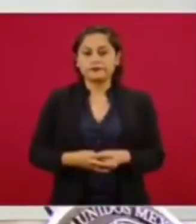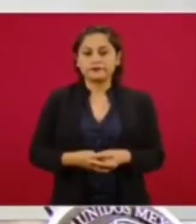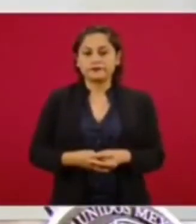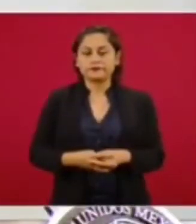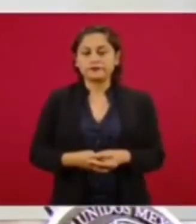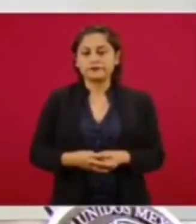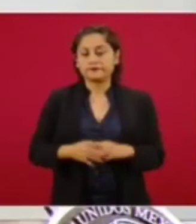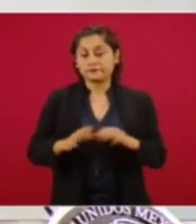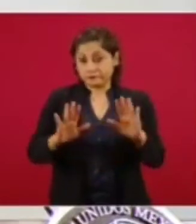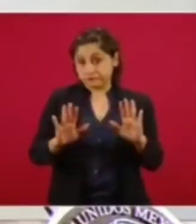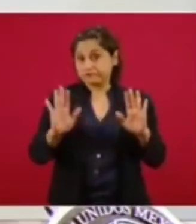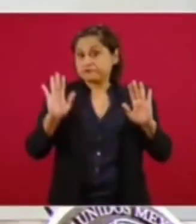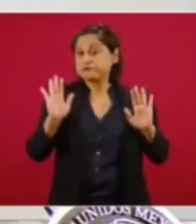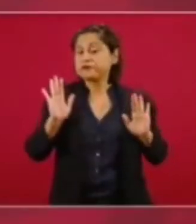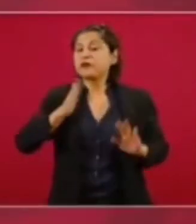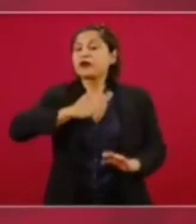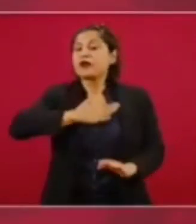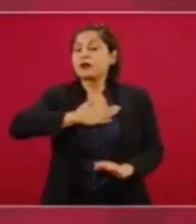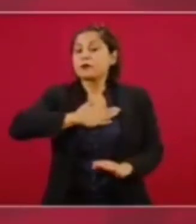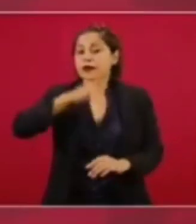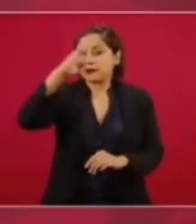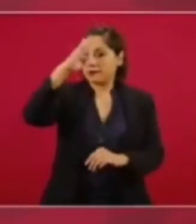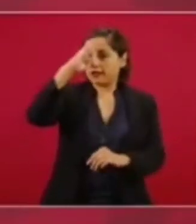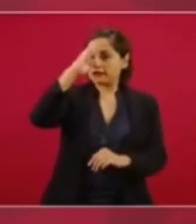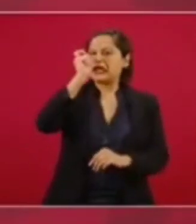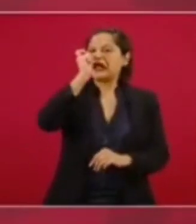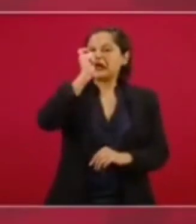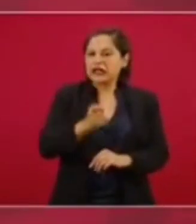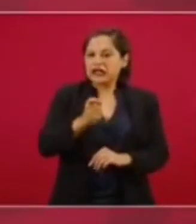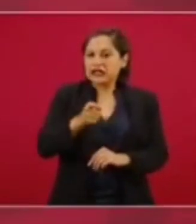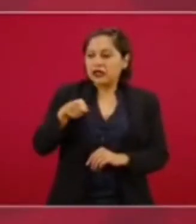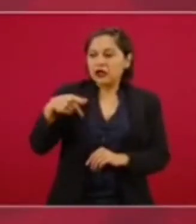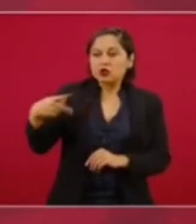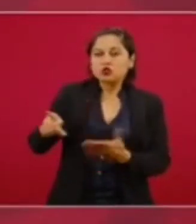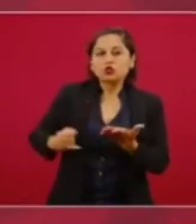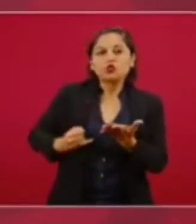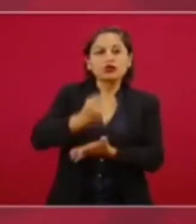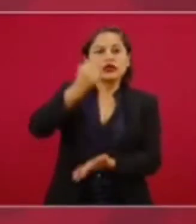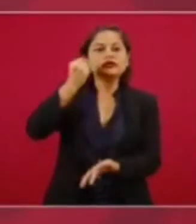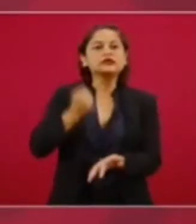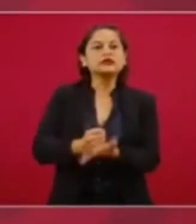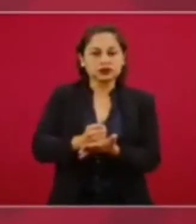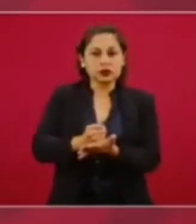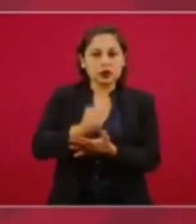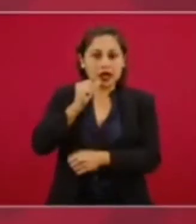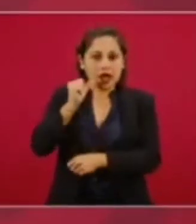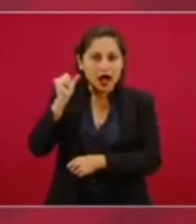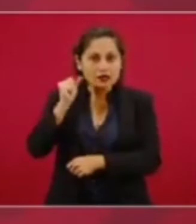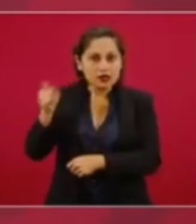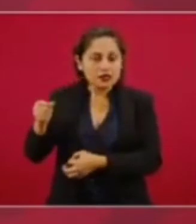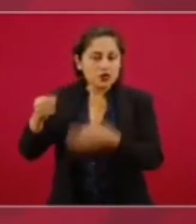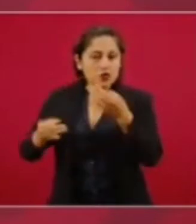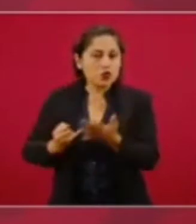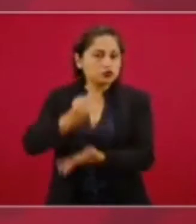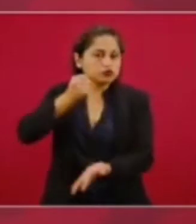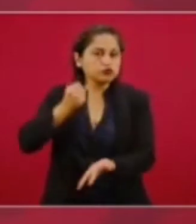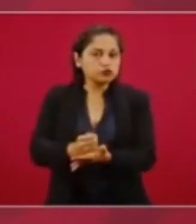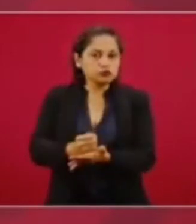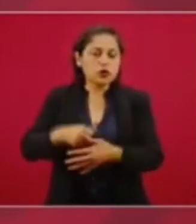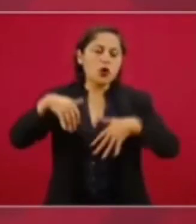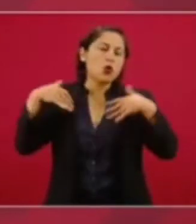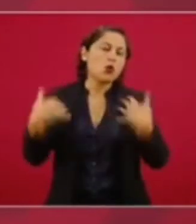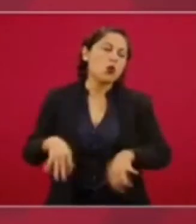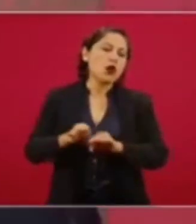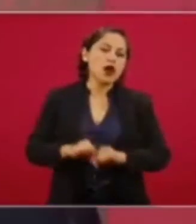Yo creo que fue un avance importantísimo lo de ayer, esa es mi